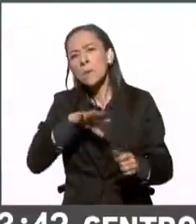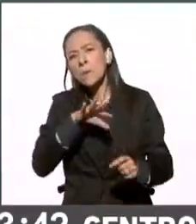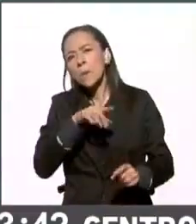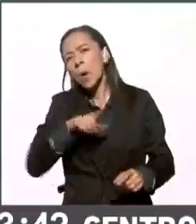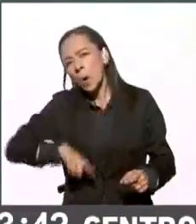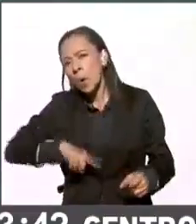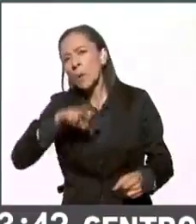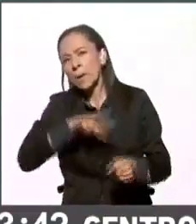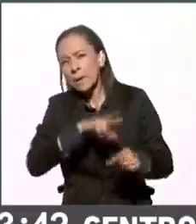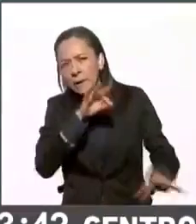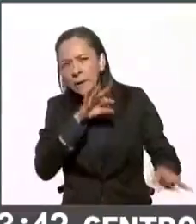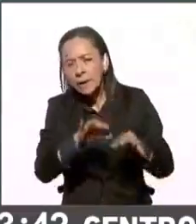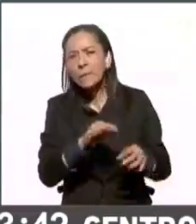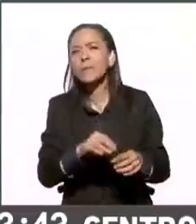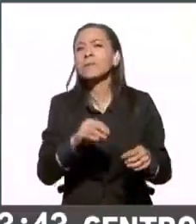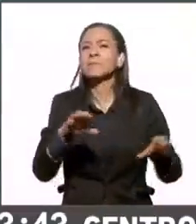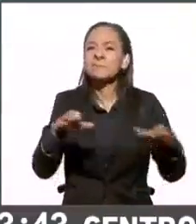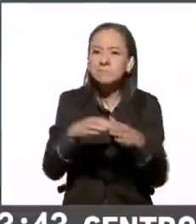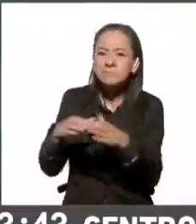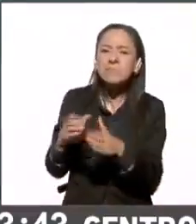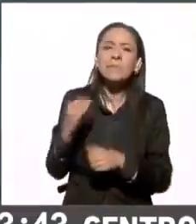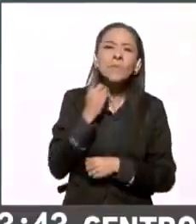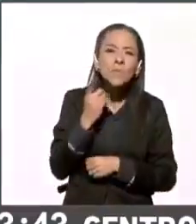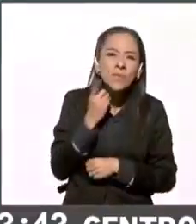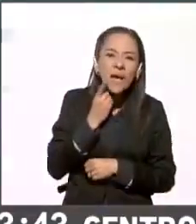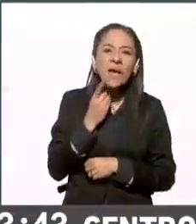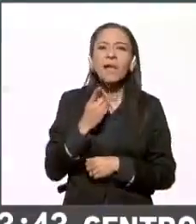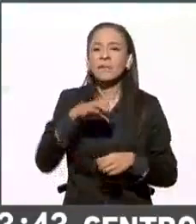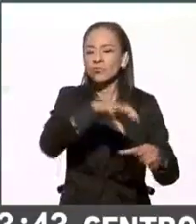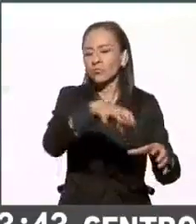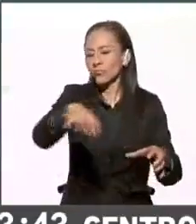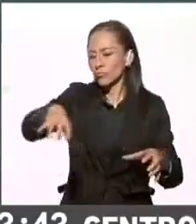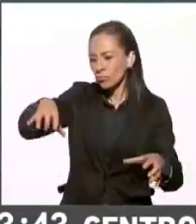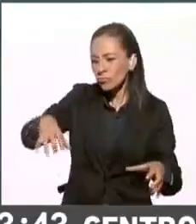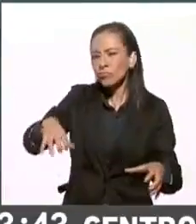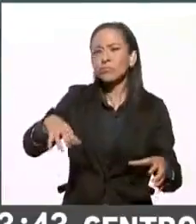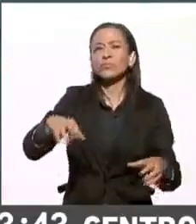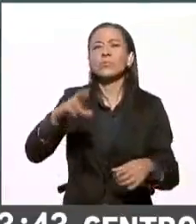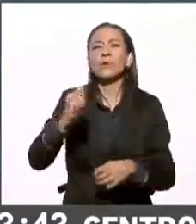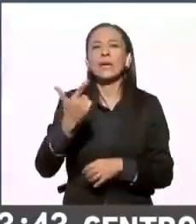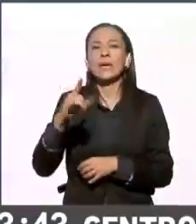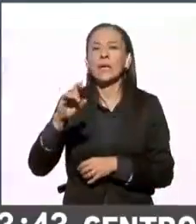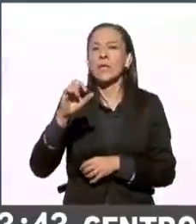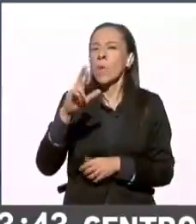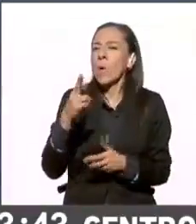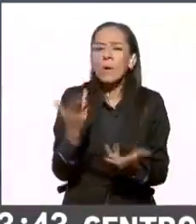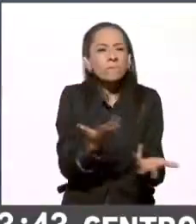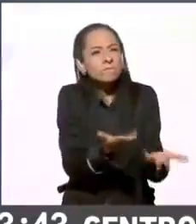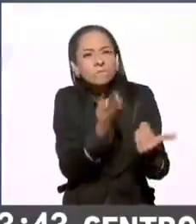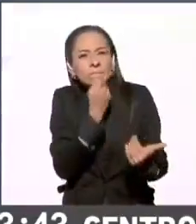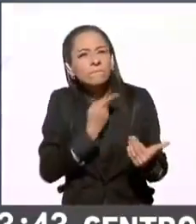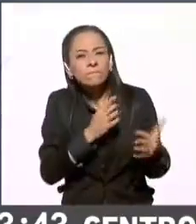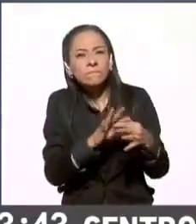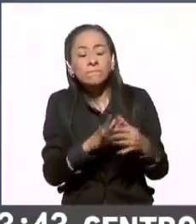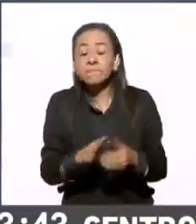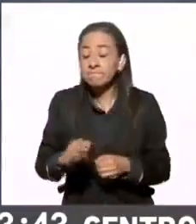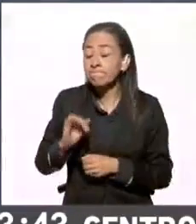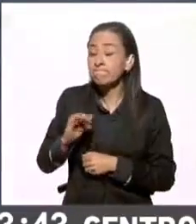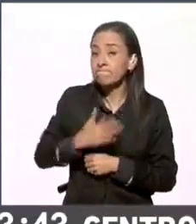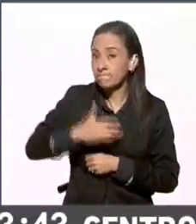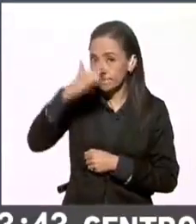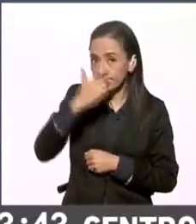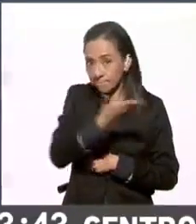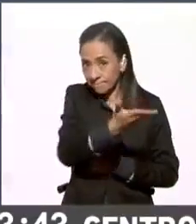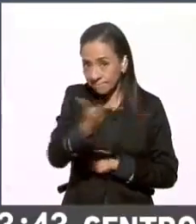hay sindicaturas, regidoras, en fin, ¿qué está pasando por allá en Querétaro, Arely? Exactamente, muy buenas noches, los saludo con mucho